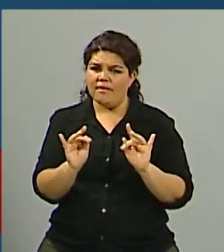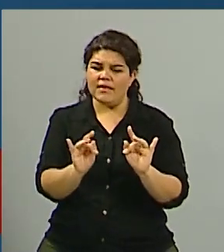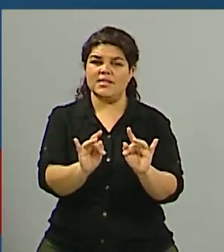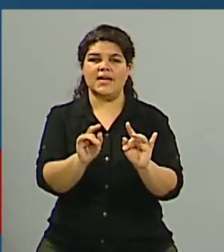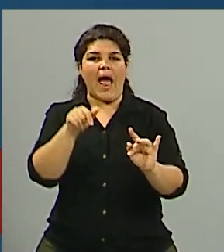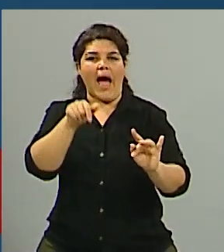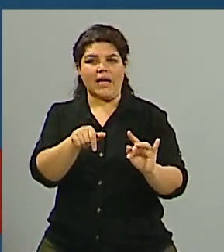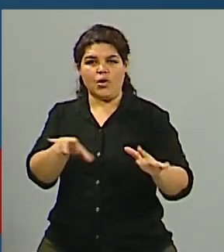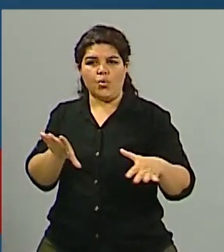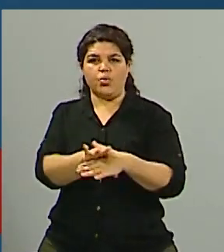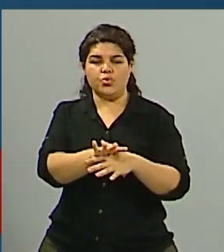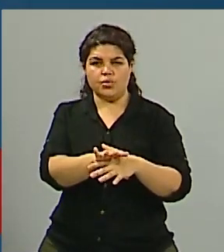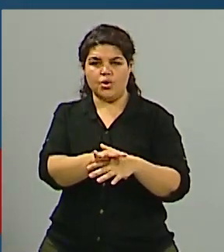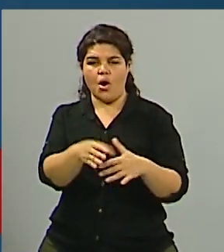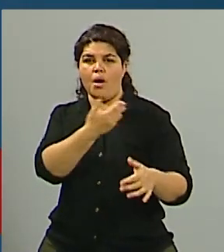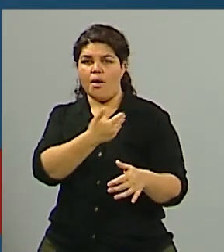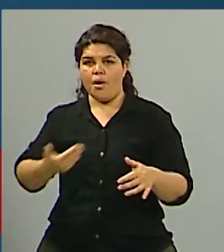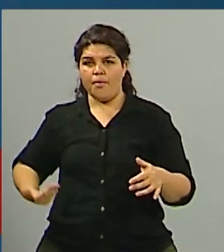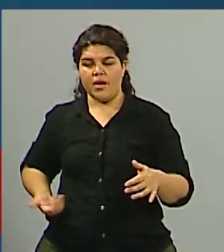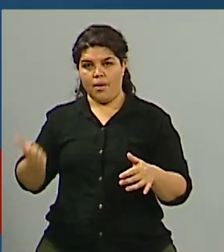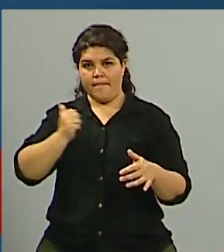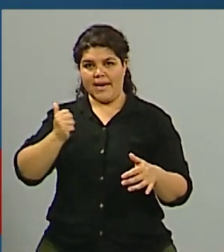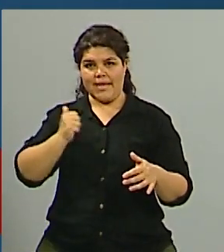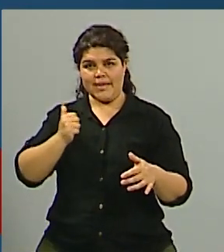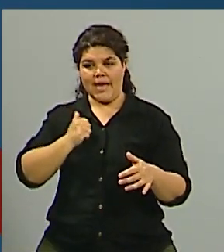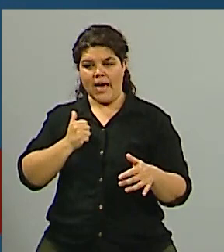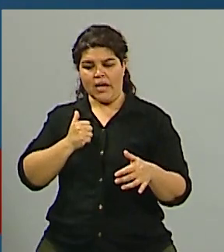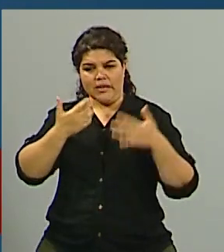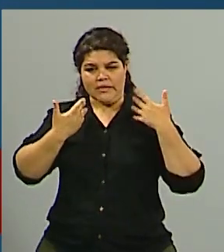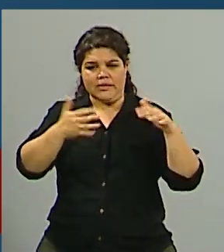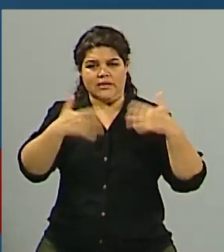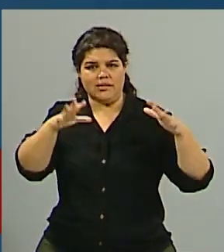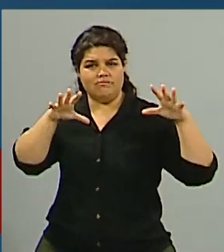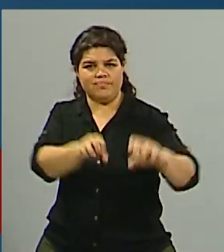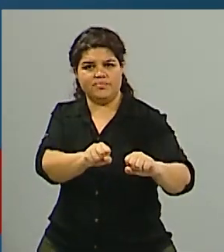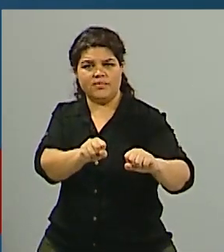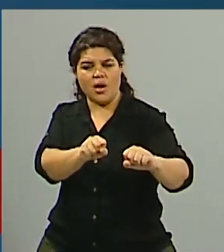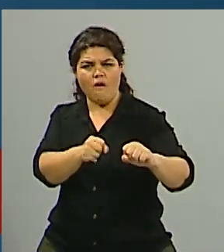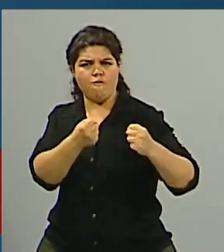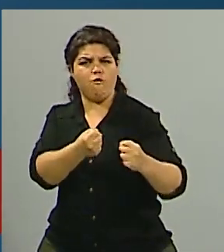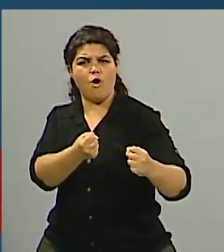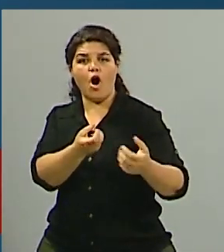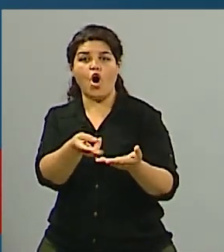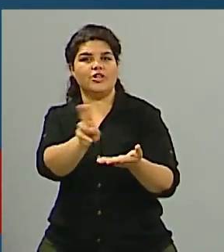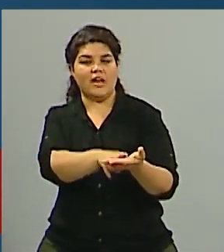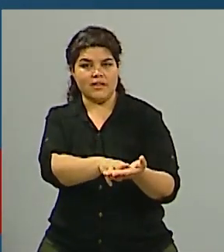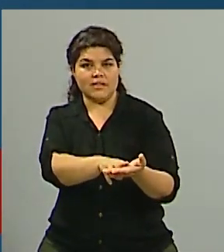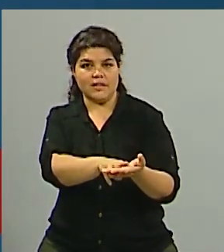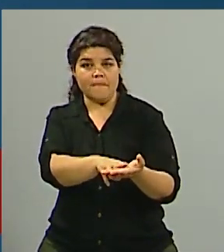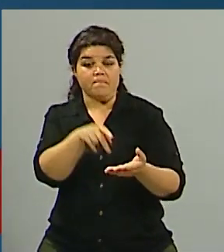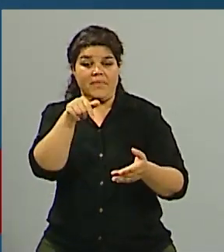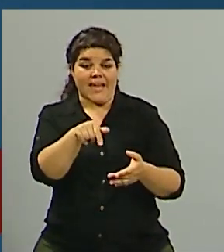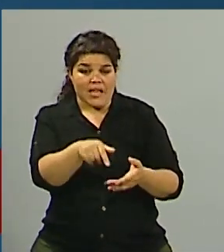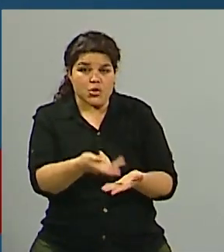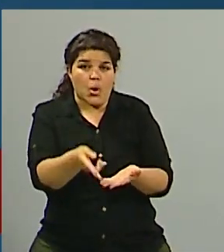islas. Y lo que nosotros buscamos hacer es retomar ese proceso que quedó congelado por la